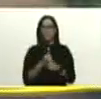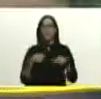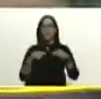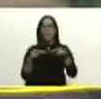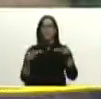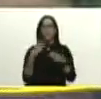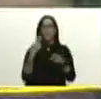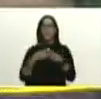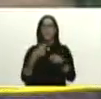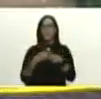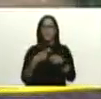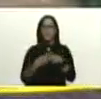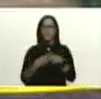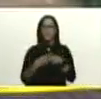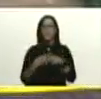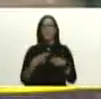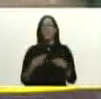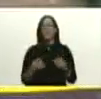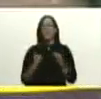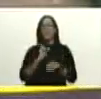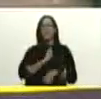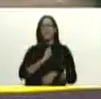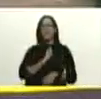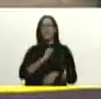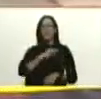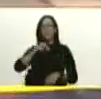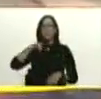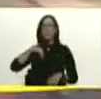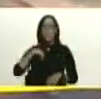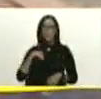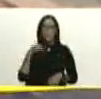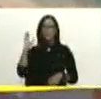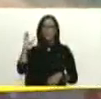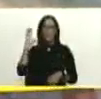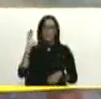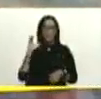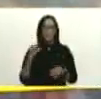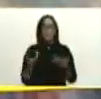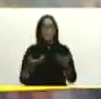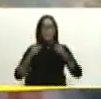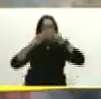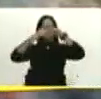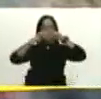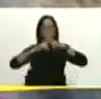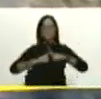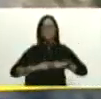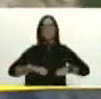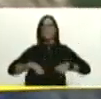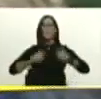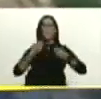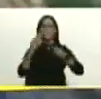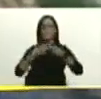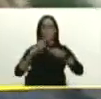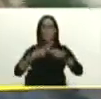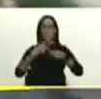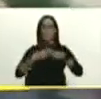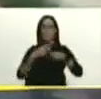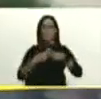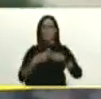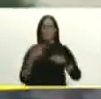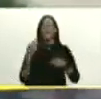identificados en nuestro estado con los índices de riesgo más elevados donde hay que tomar